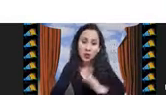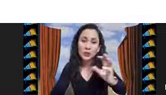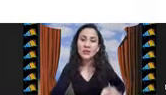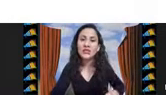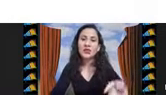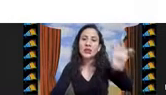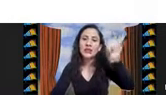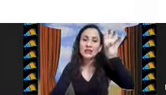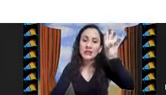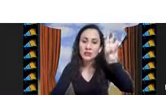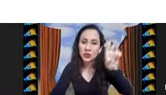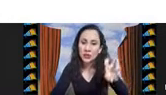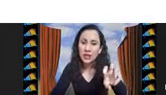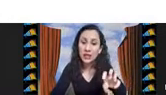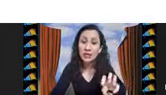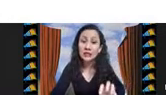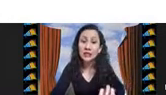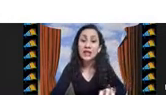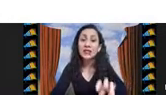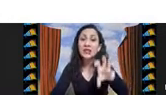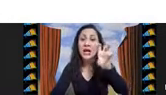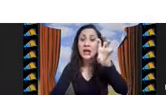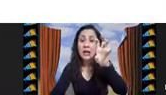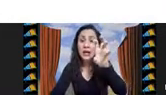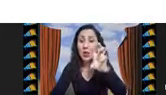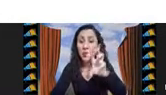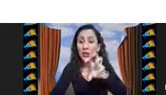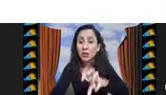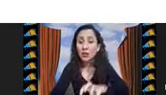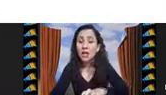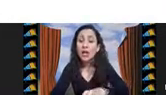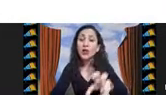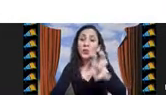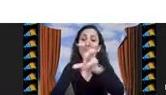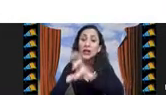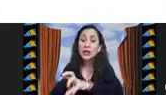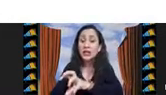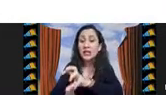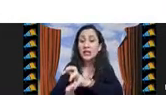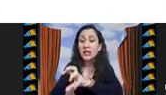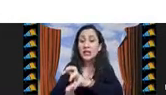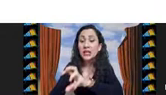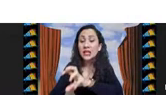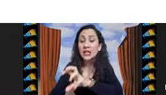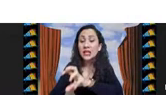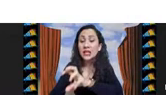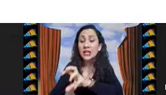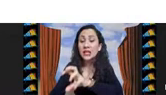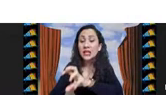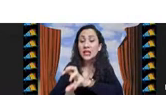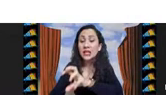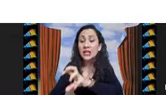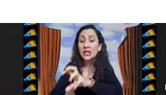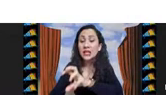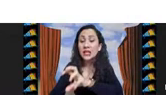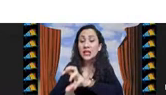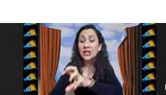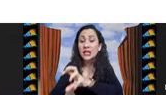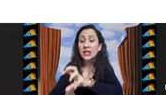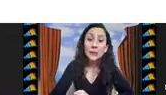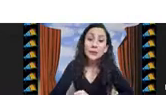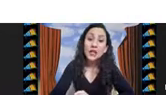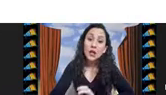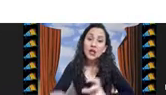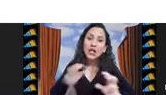el proceso de optimización es decir la estructura de la instancia el comportamiento del algoritmo y las características de la solución